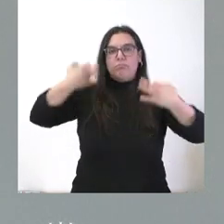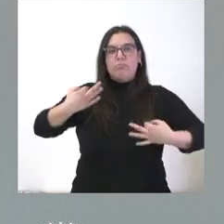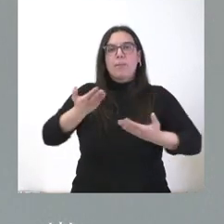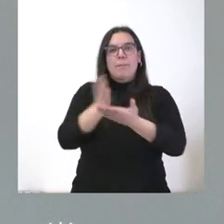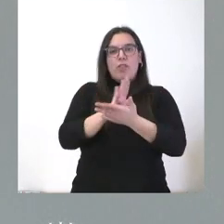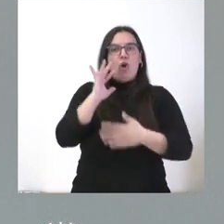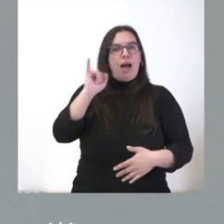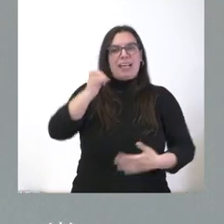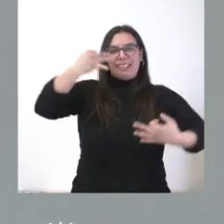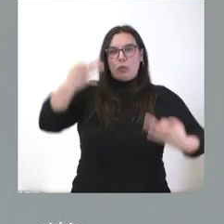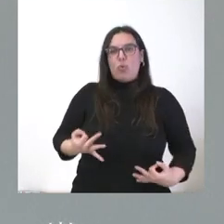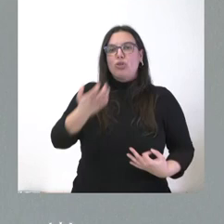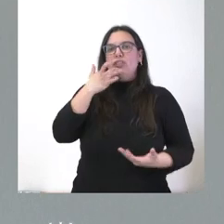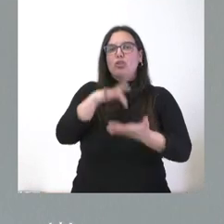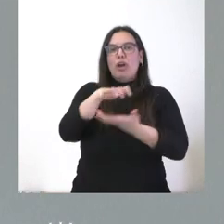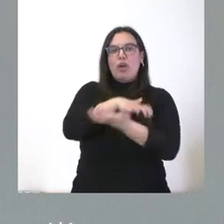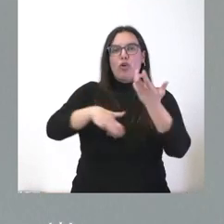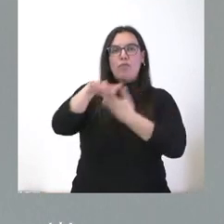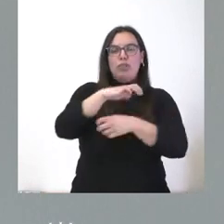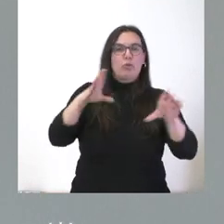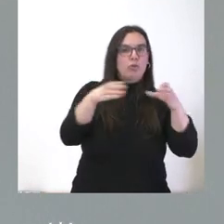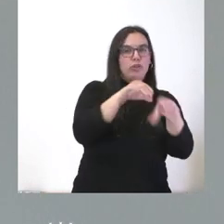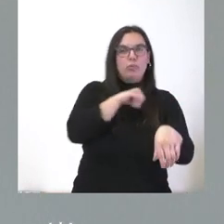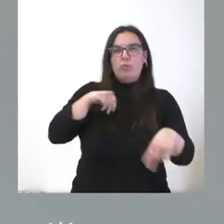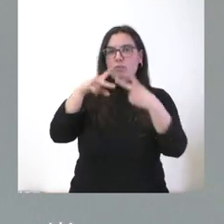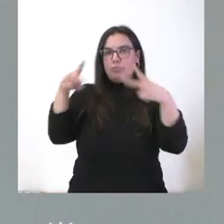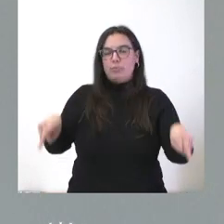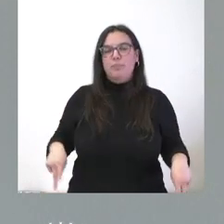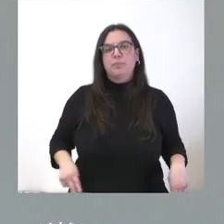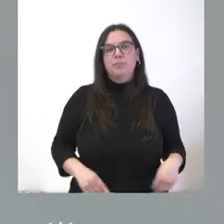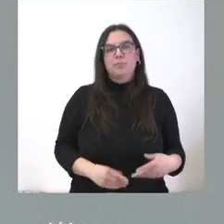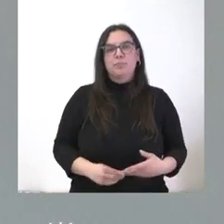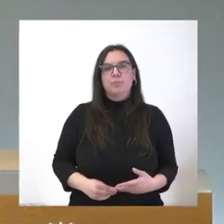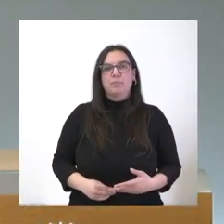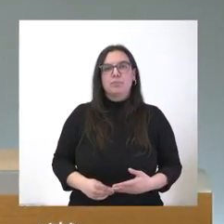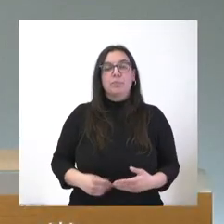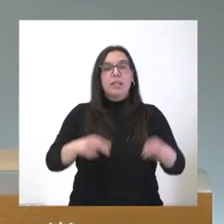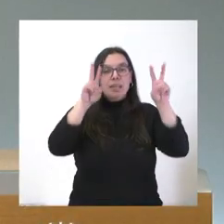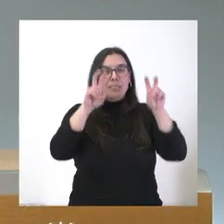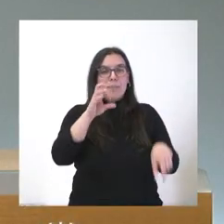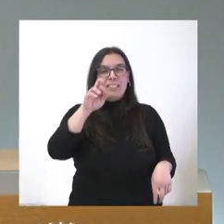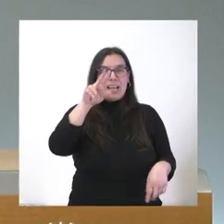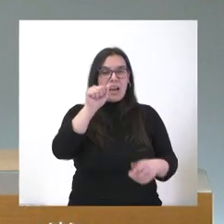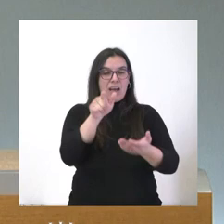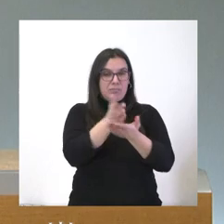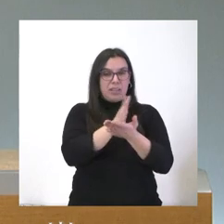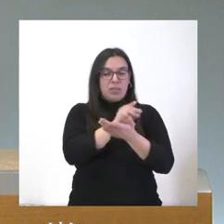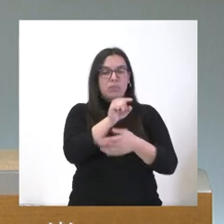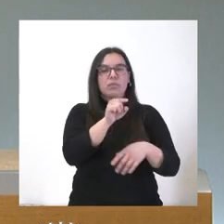mediación en los conflictos tanto colectivos como individuales en nuestra comunidad autónoma. Sí, sobre el tema del Serla quería preguntarle.